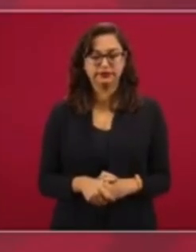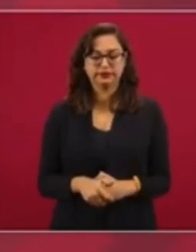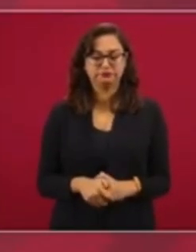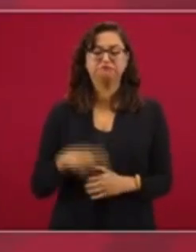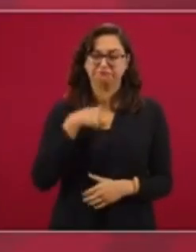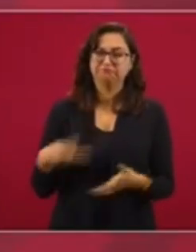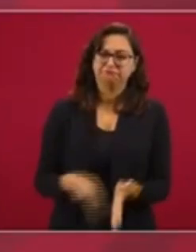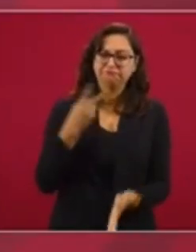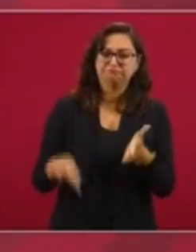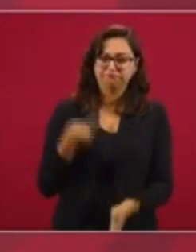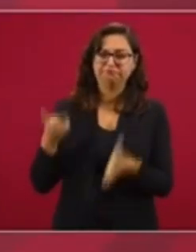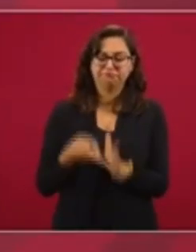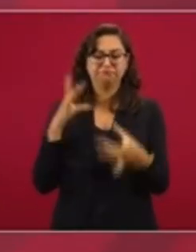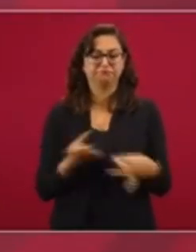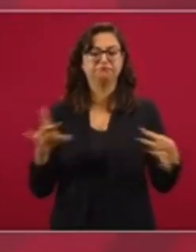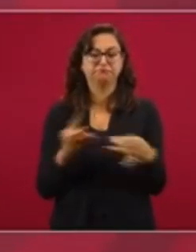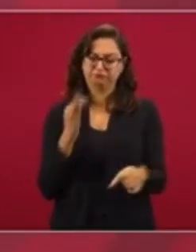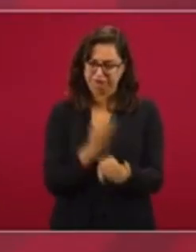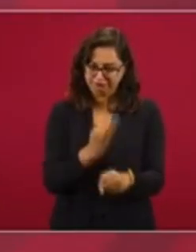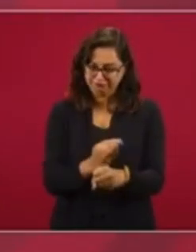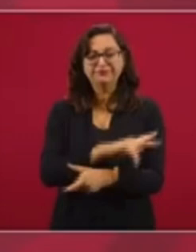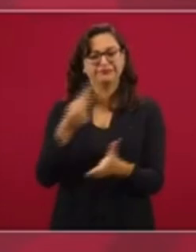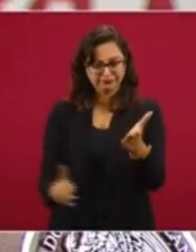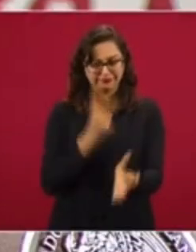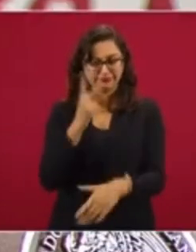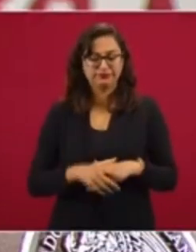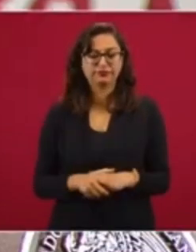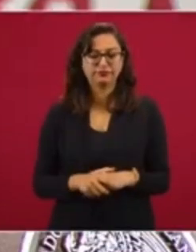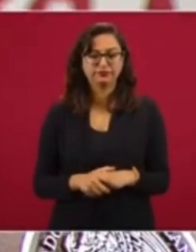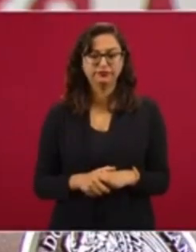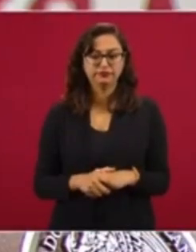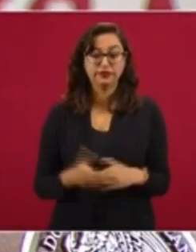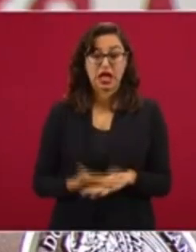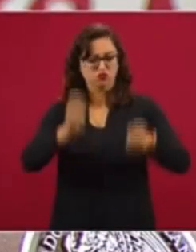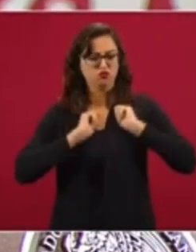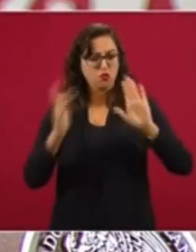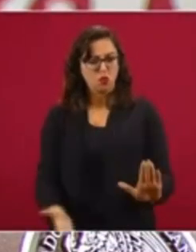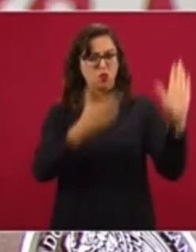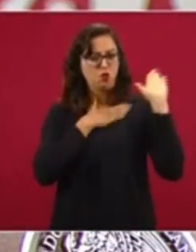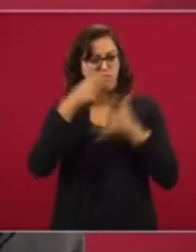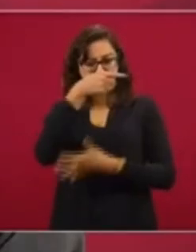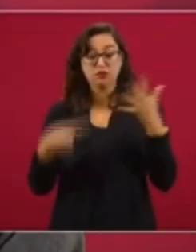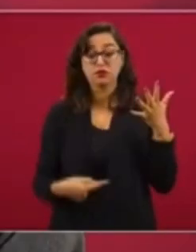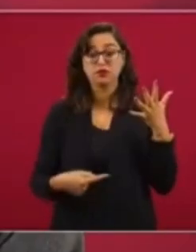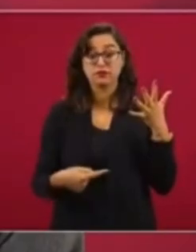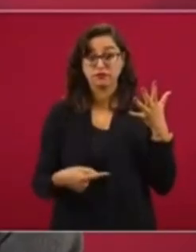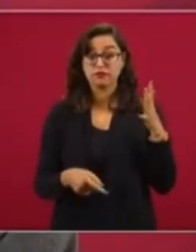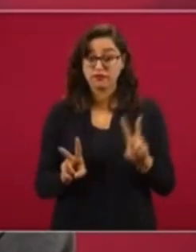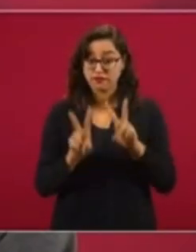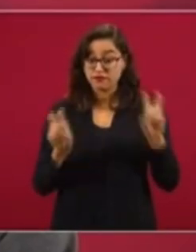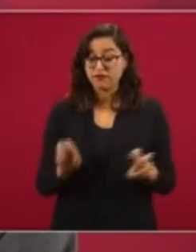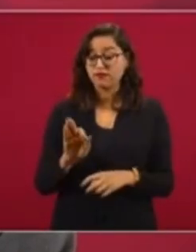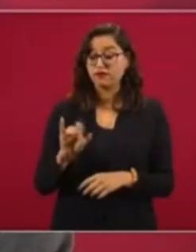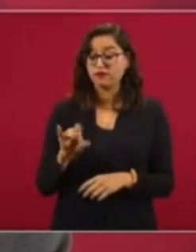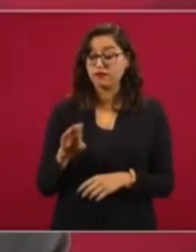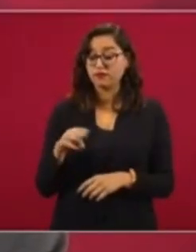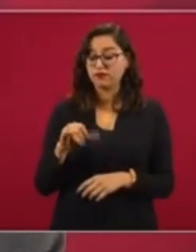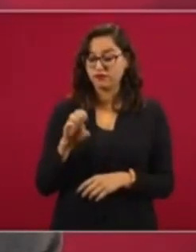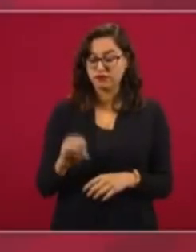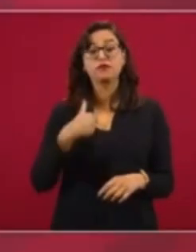sosteniendo desde hace mucho tiempo. Es parte de uno de los compromisos que hice en el Zócalo, la de desaparecer fideicomisos